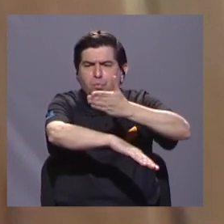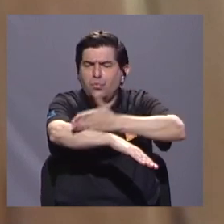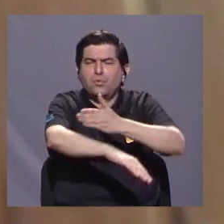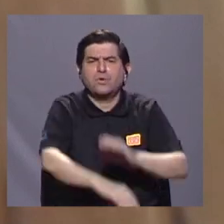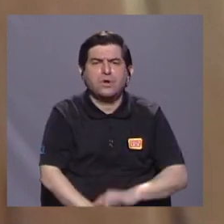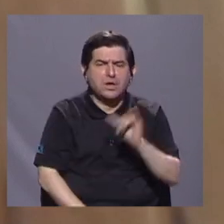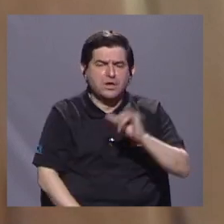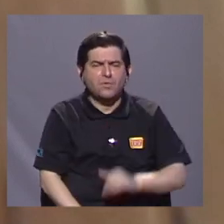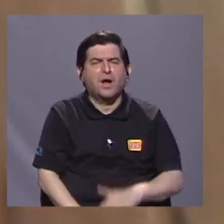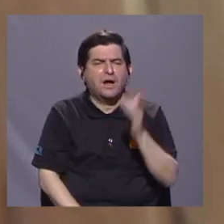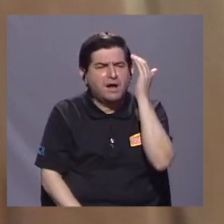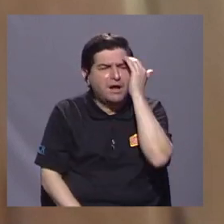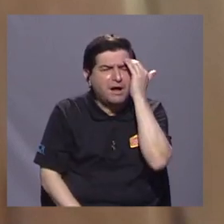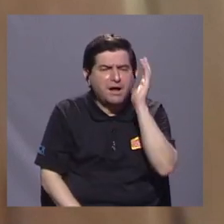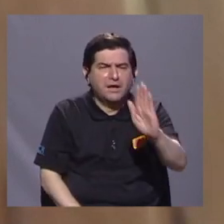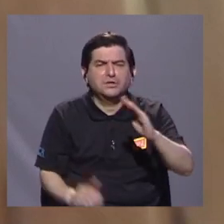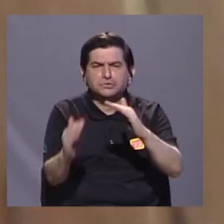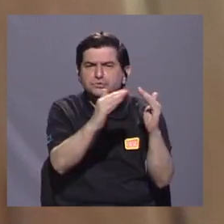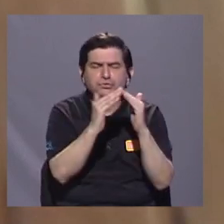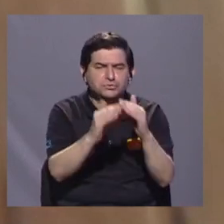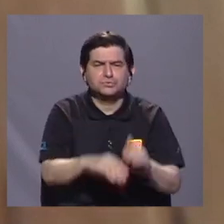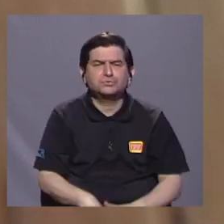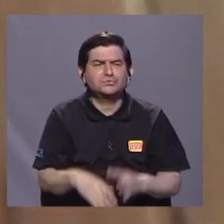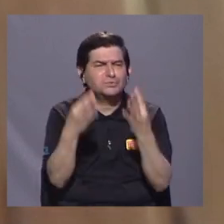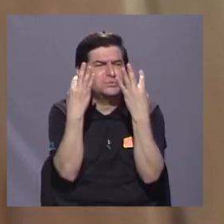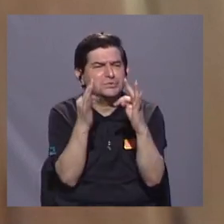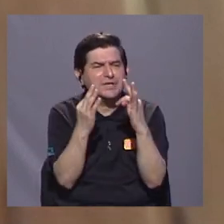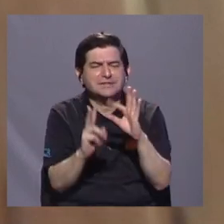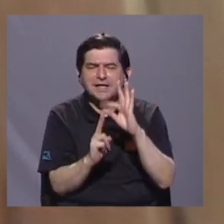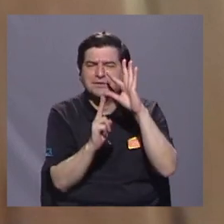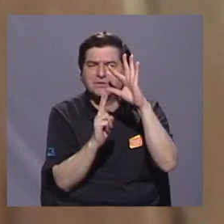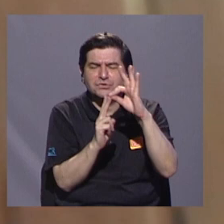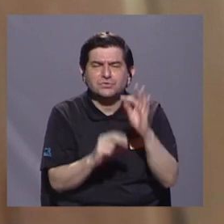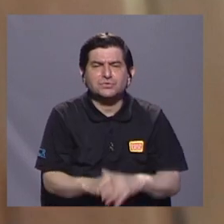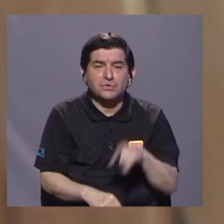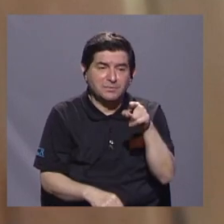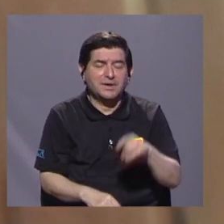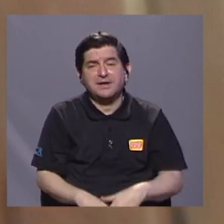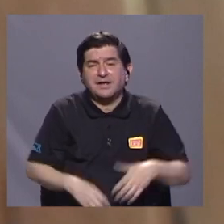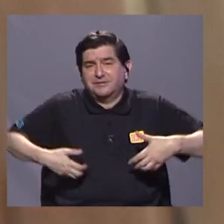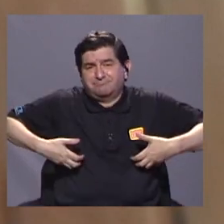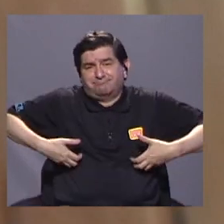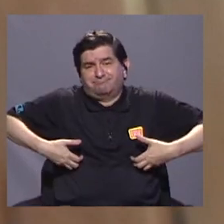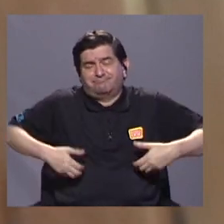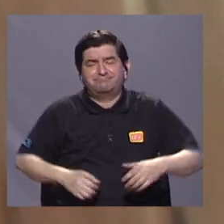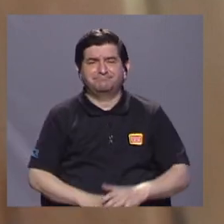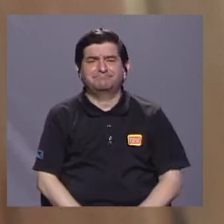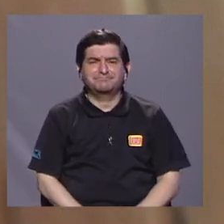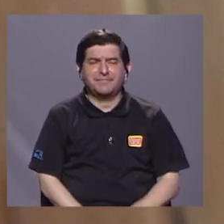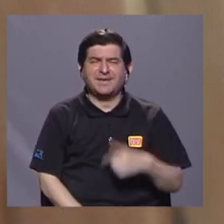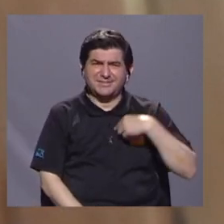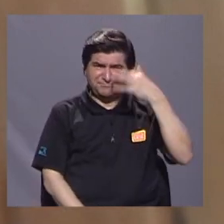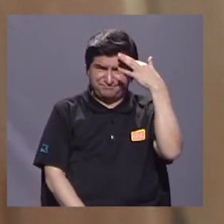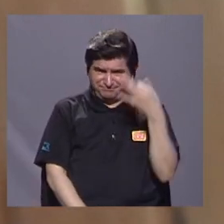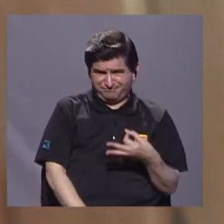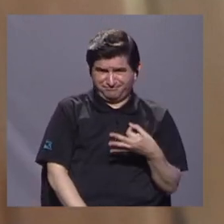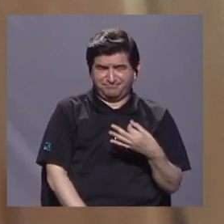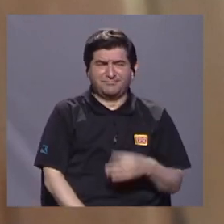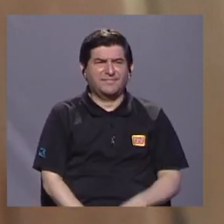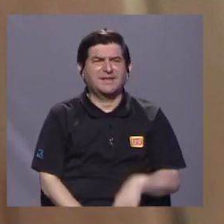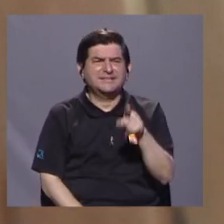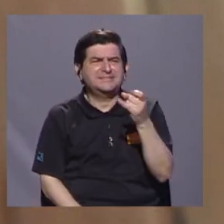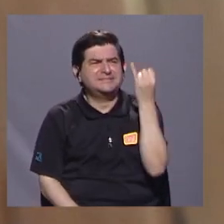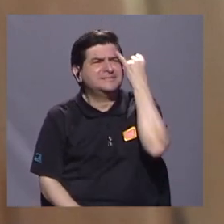haciendo conciencia en sus comunidades, buscándole una alternativa a los primates, ¿verdad? Entonces, creo que esta